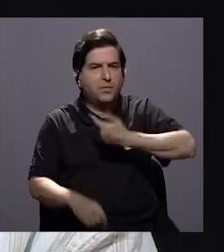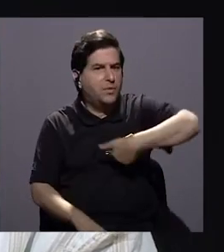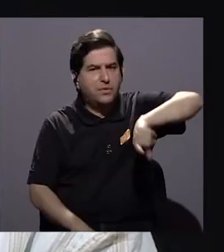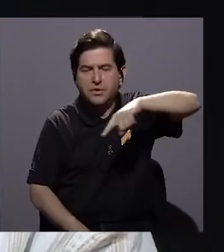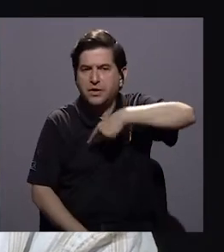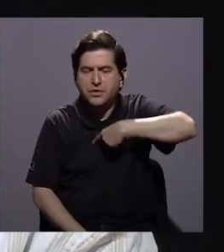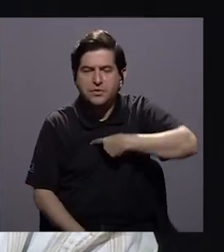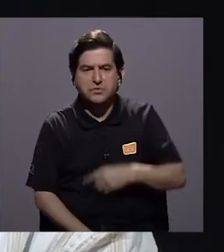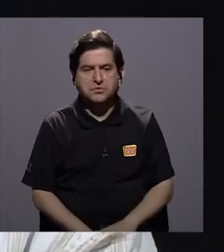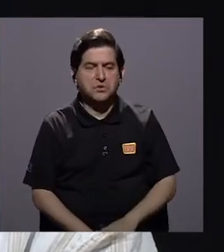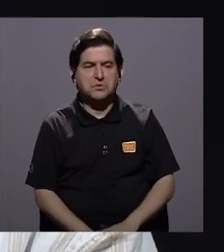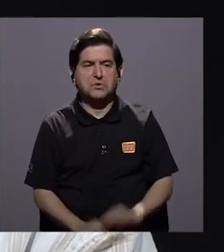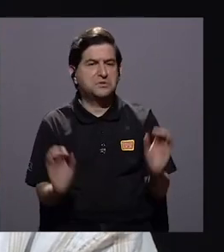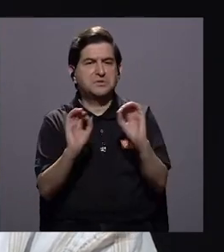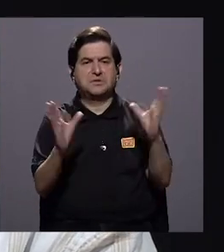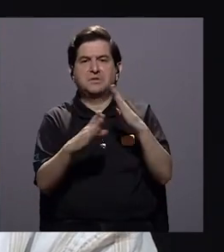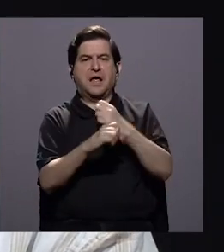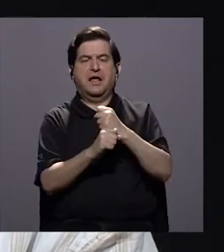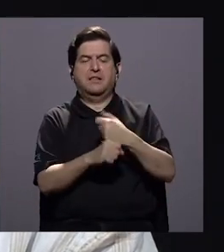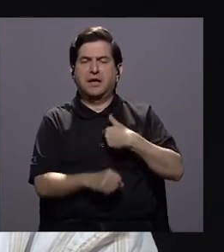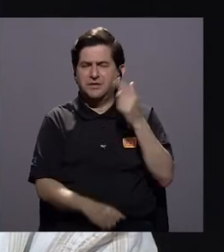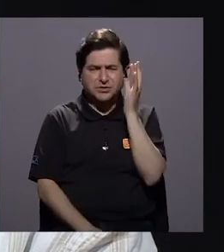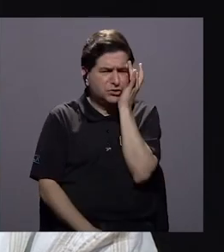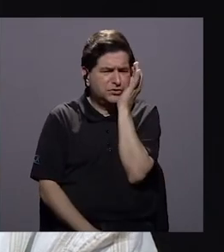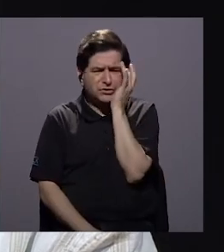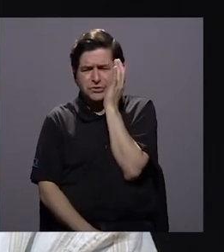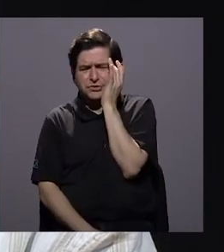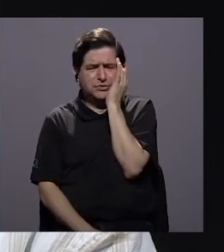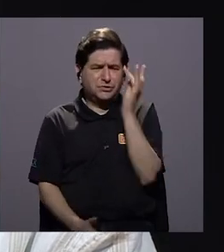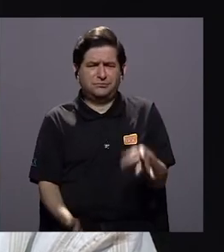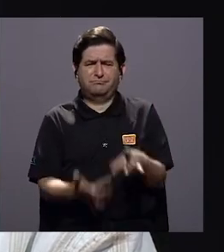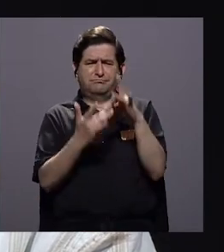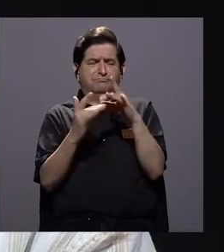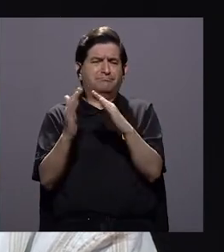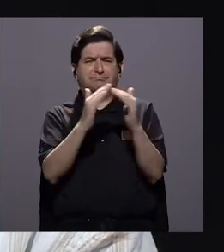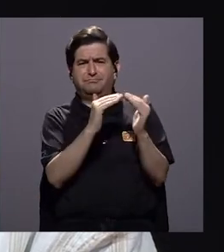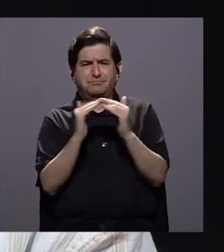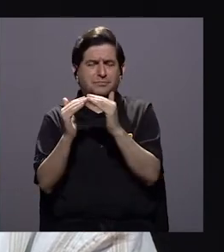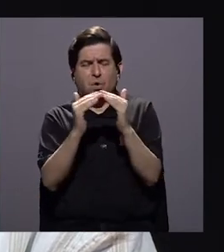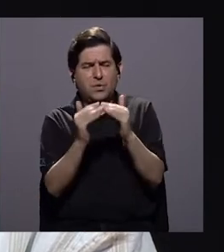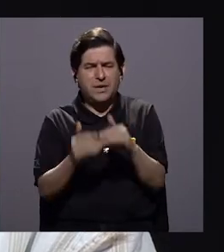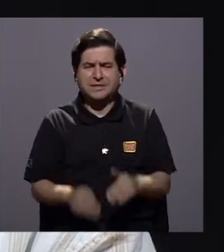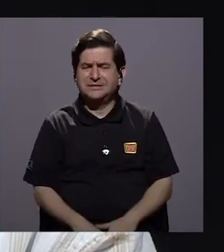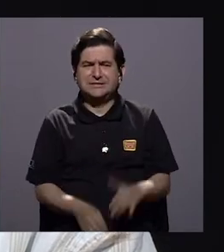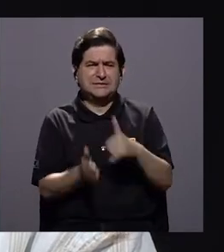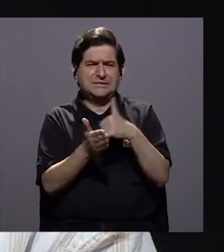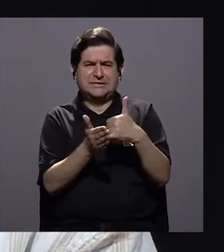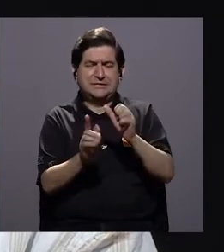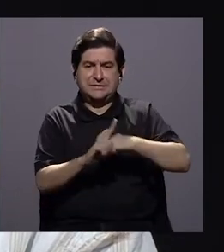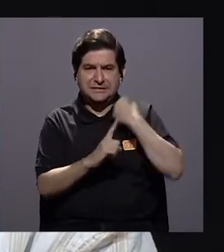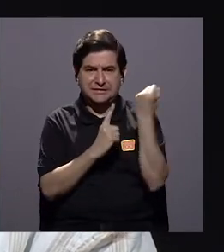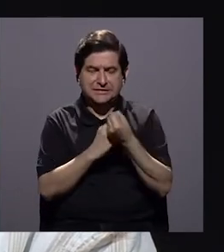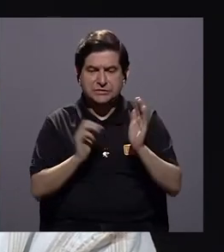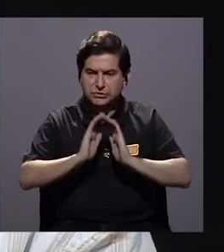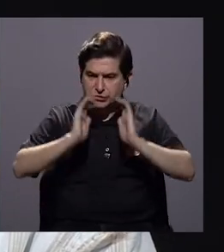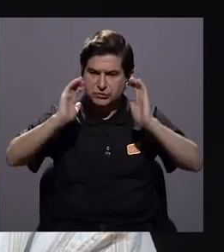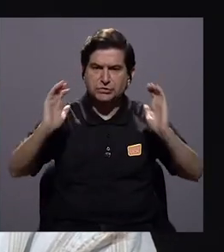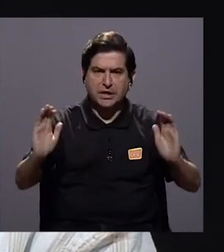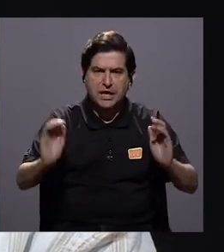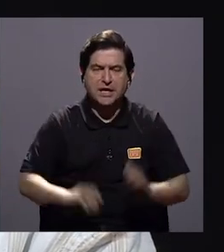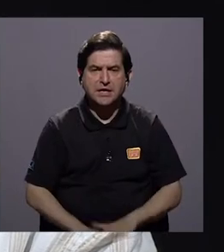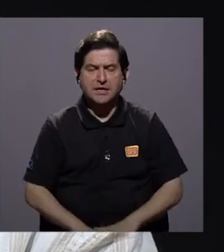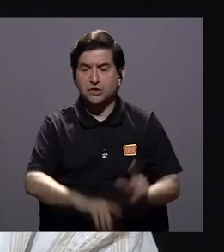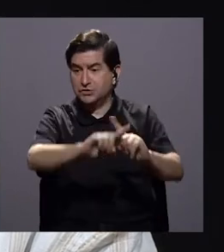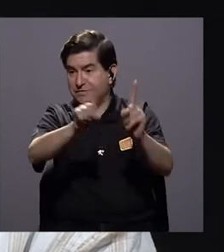en nada. O sea, yo me preocupo mucho, sobre todo, de poblaciones vulnerables, las condiciones de los niños,